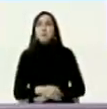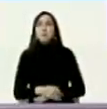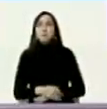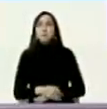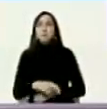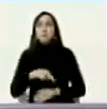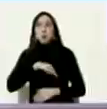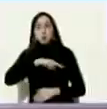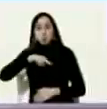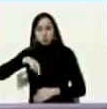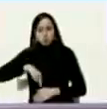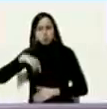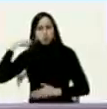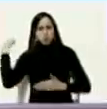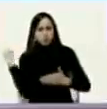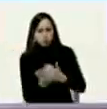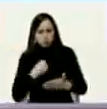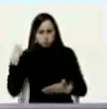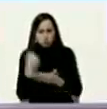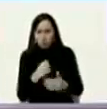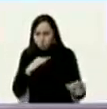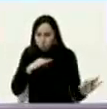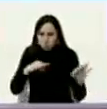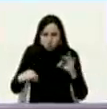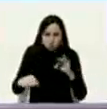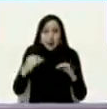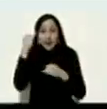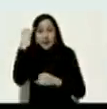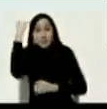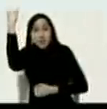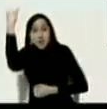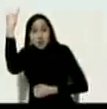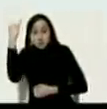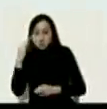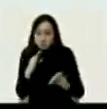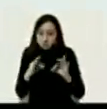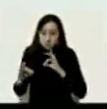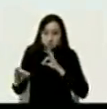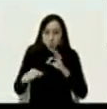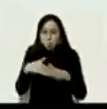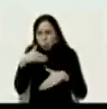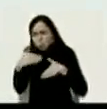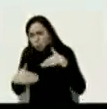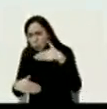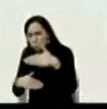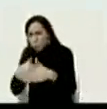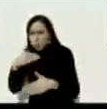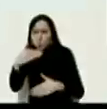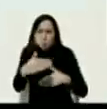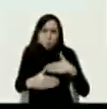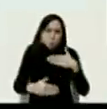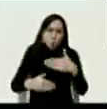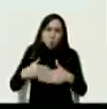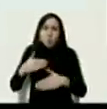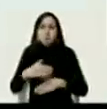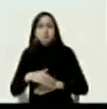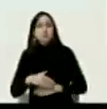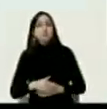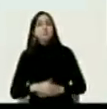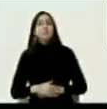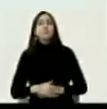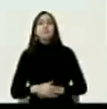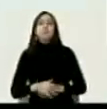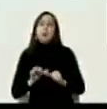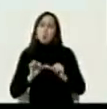con perseverancia con estrategia con inteligencia poquito a poco poquito a poco fuimos avanzando